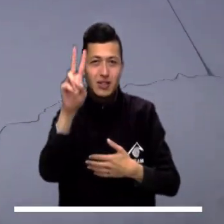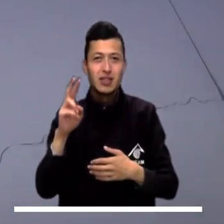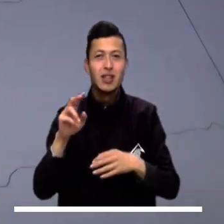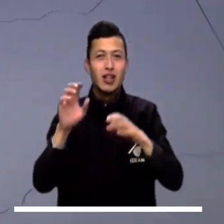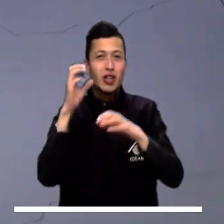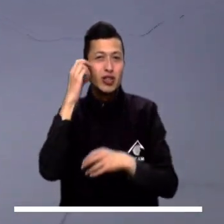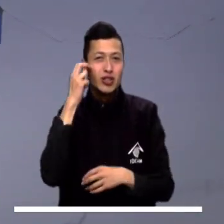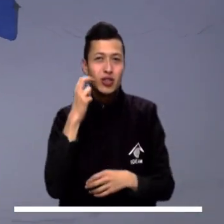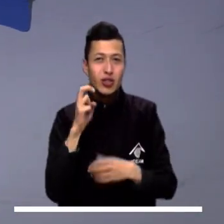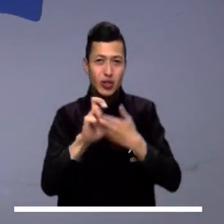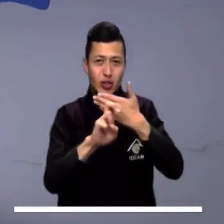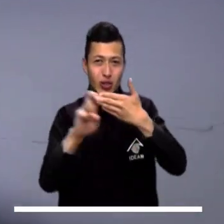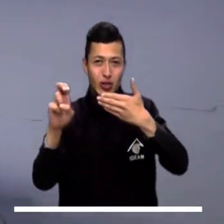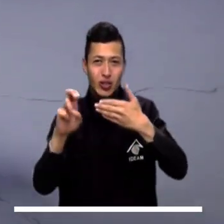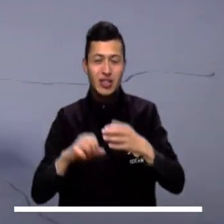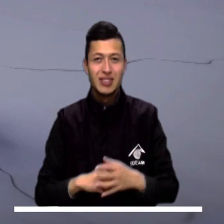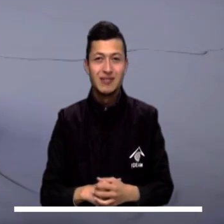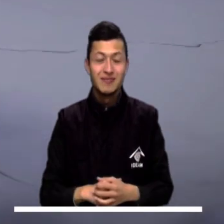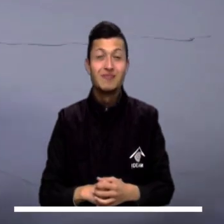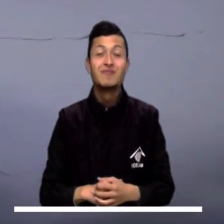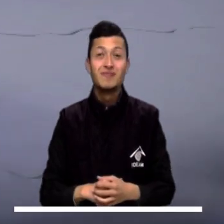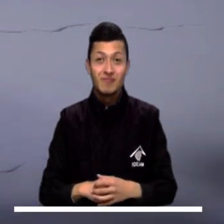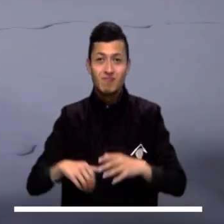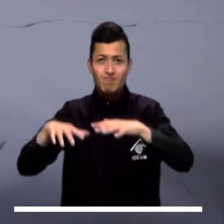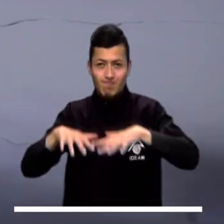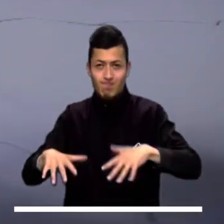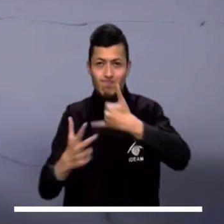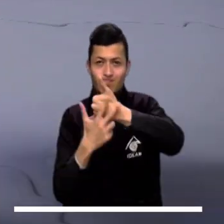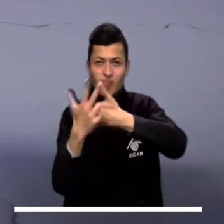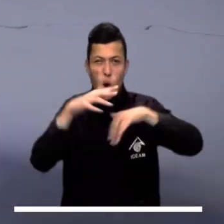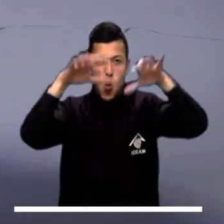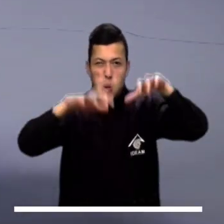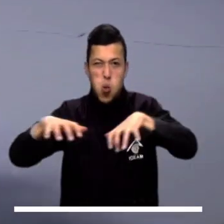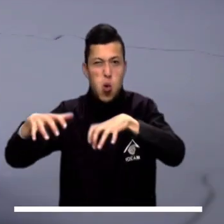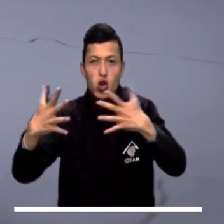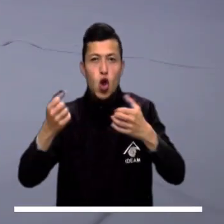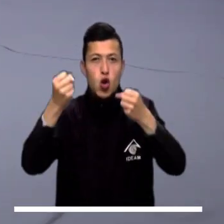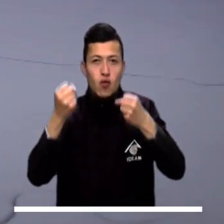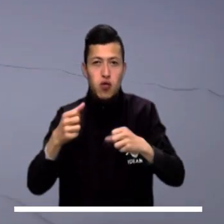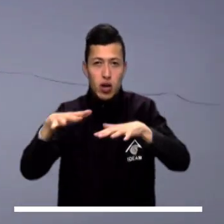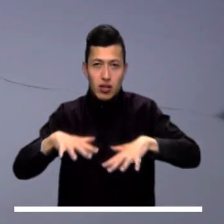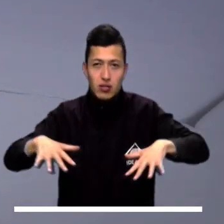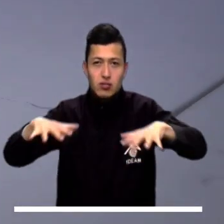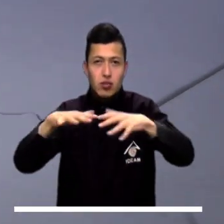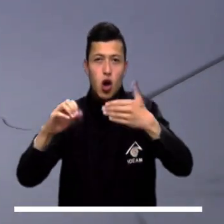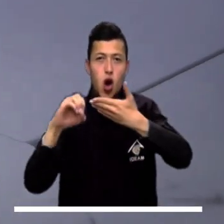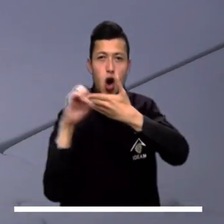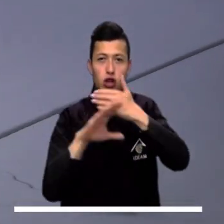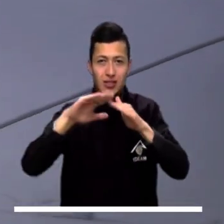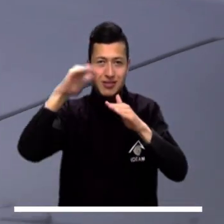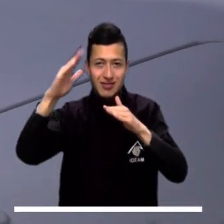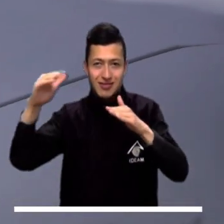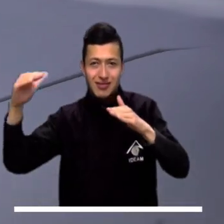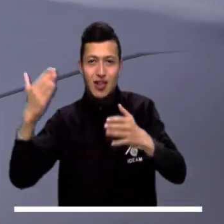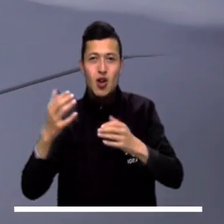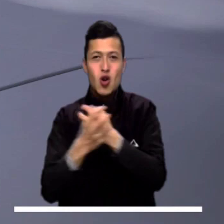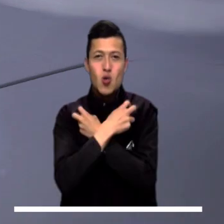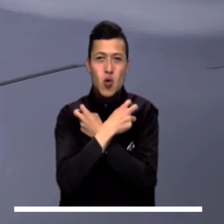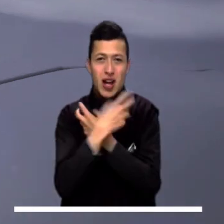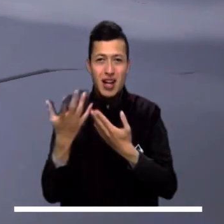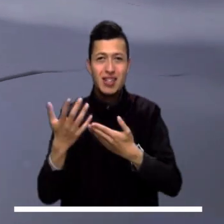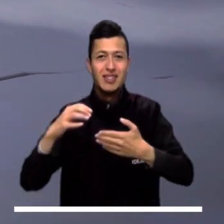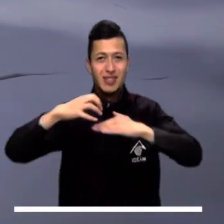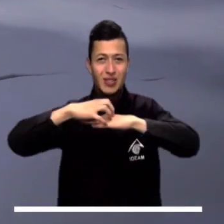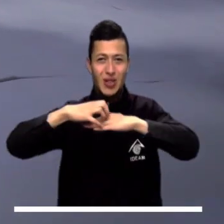norte de Chocó. En amplios sectores de la región andina se esperan lluvias intensas y las más fuertes podrían precipitarse sobre el occidente de Antioquia,